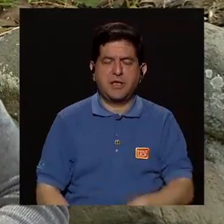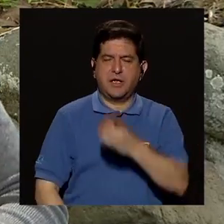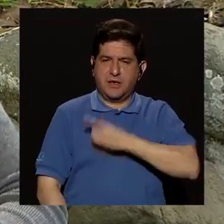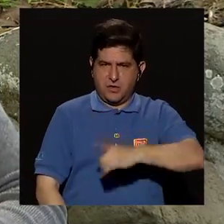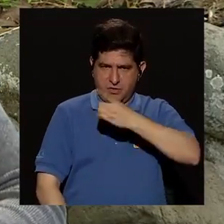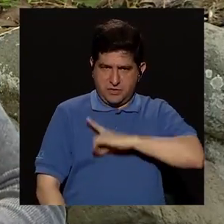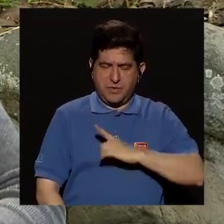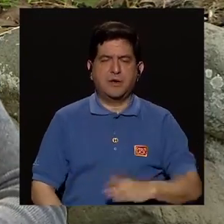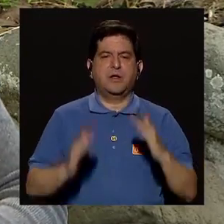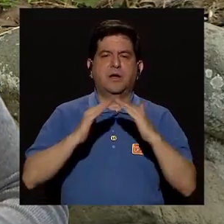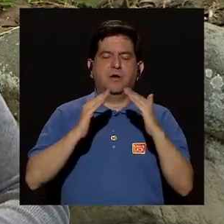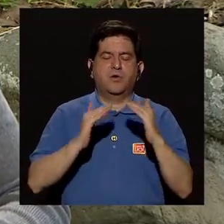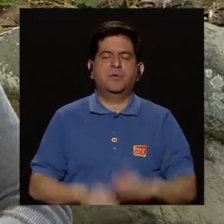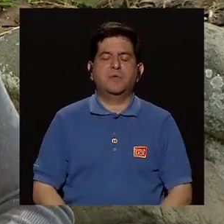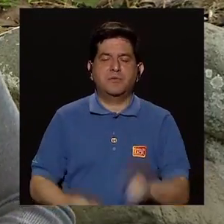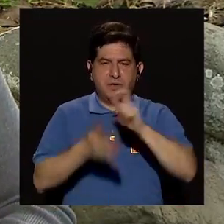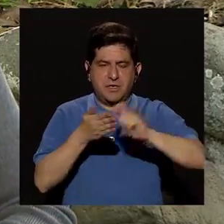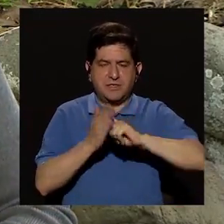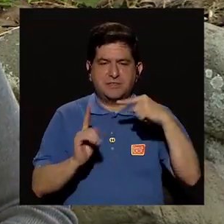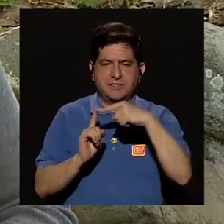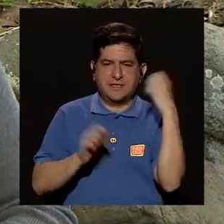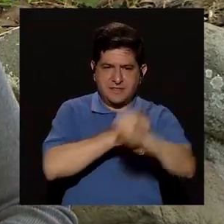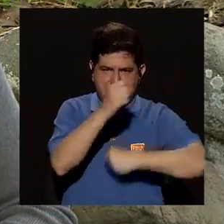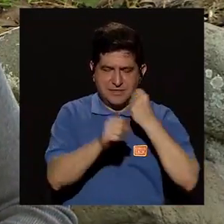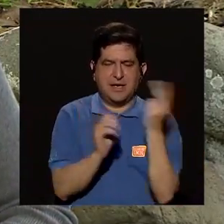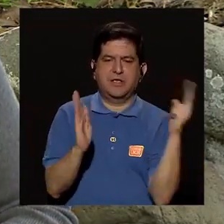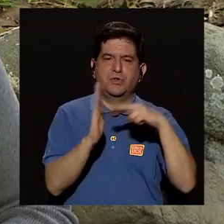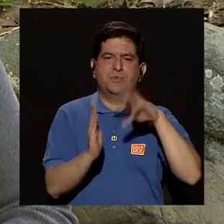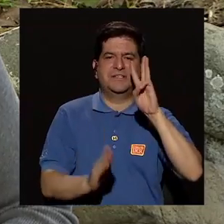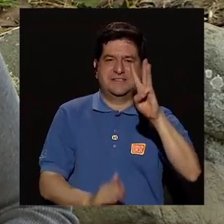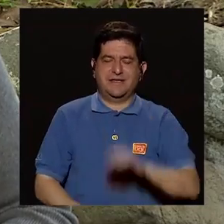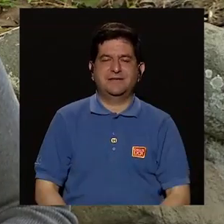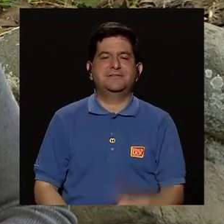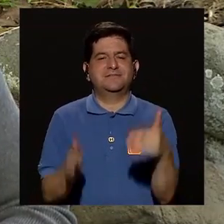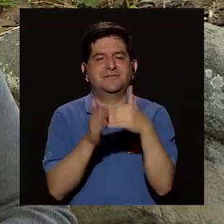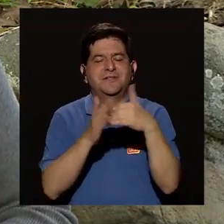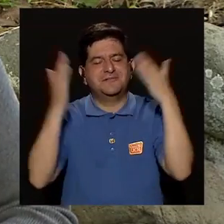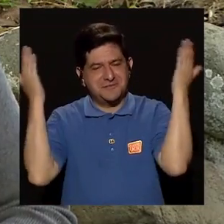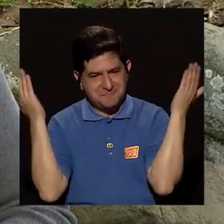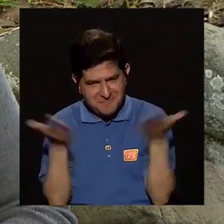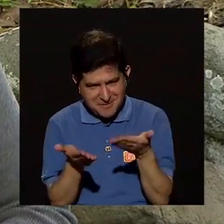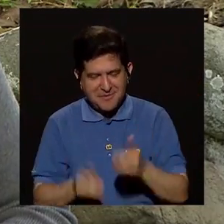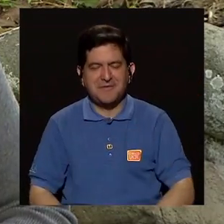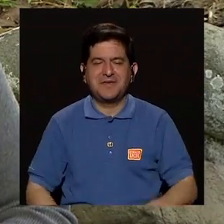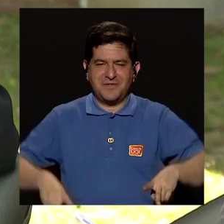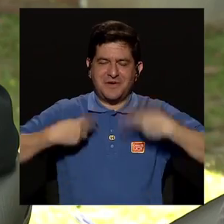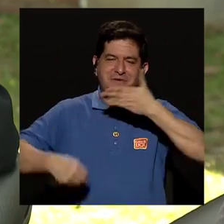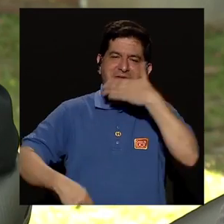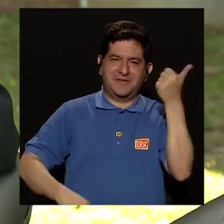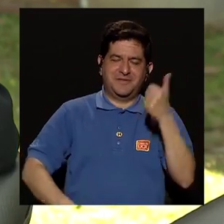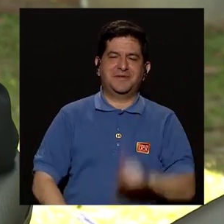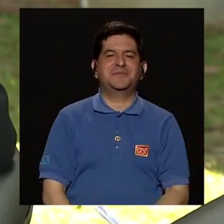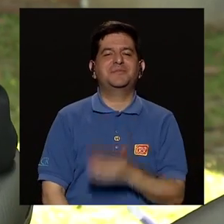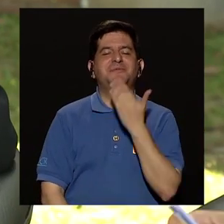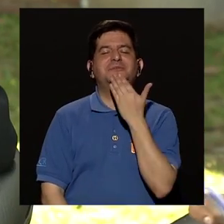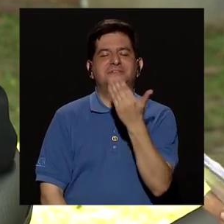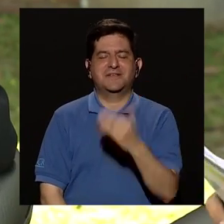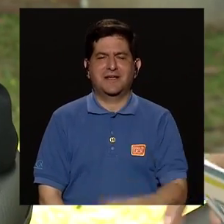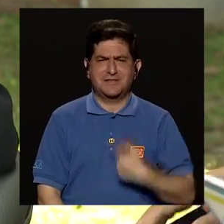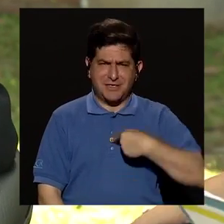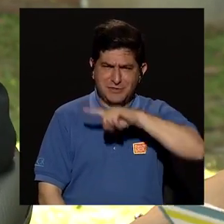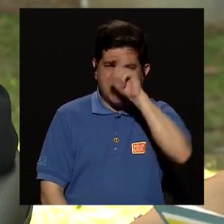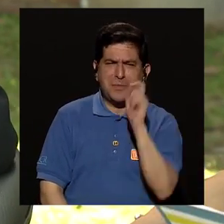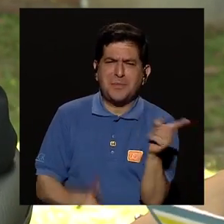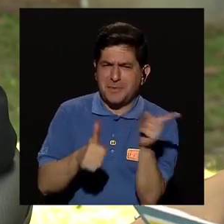de la disciplina para la convivencia escolar desde el año 2006. Y otra vez, bienvenido a Vivir Mejor. Bienvenido, Osvaldo. Y yo me voy a